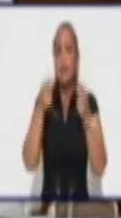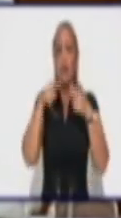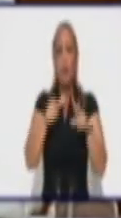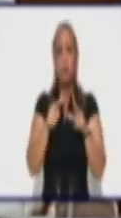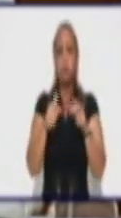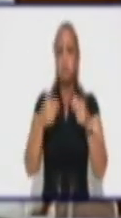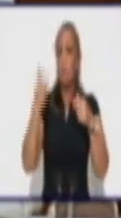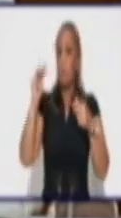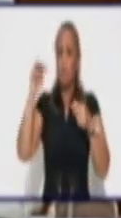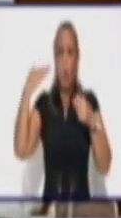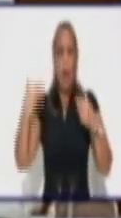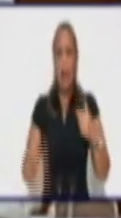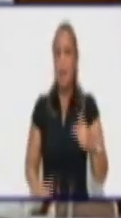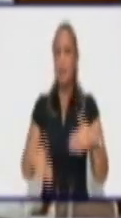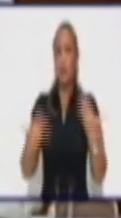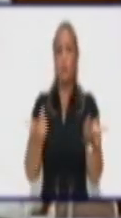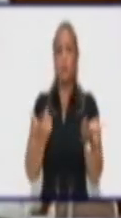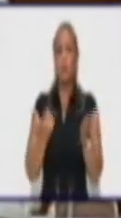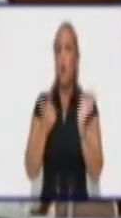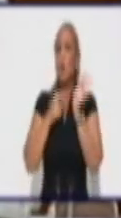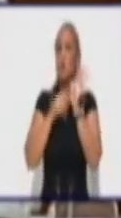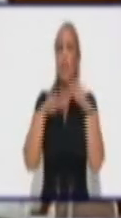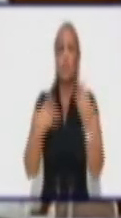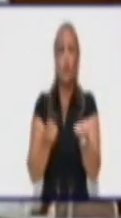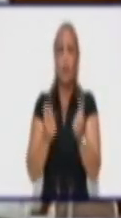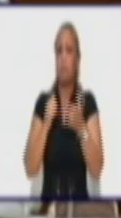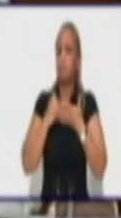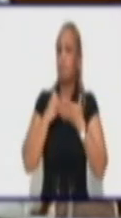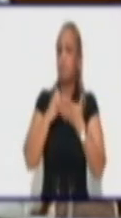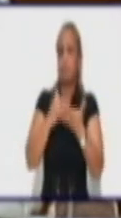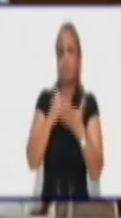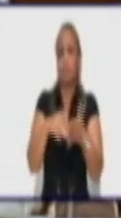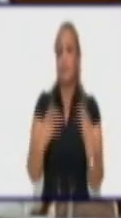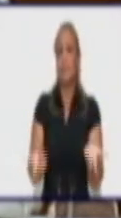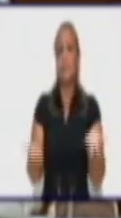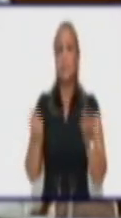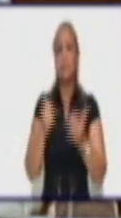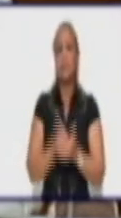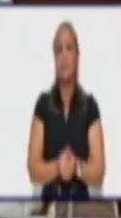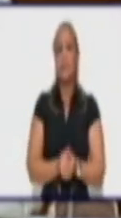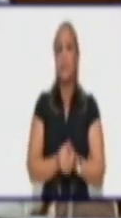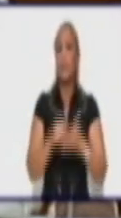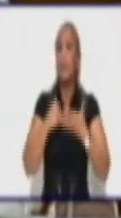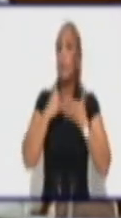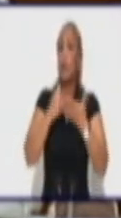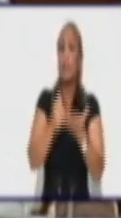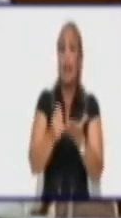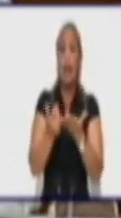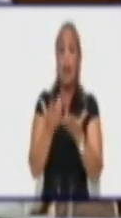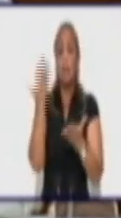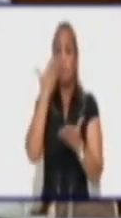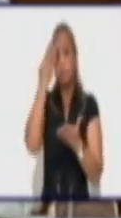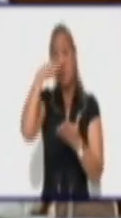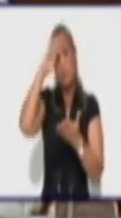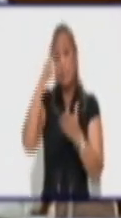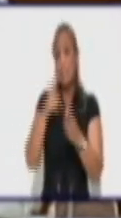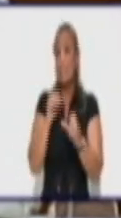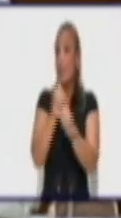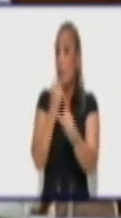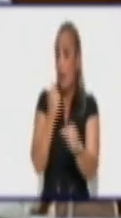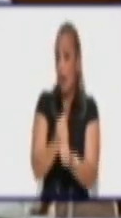los conceptos de la laboriosidad, de aportar a la sociedad, de trabajar,